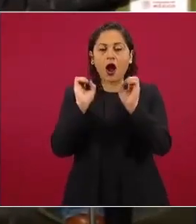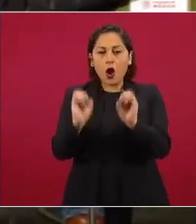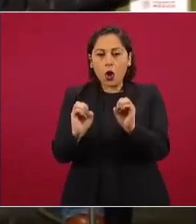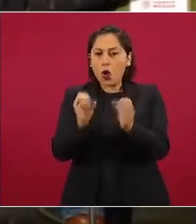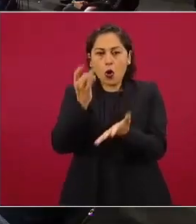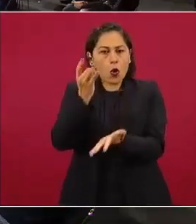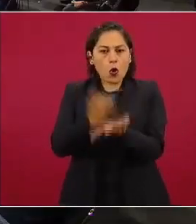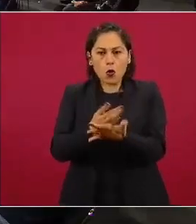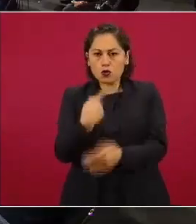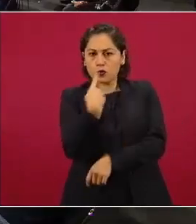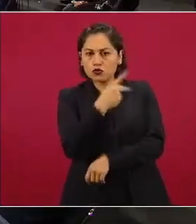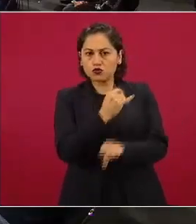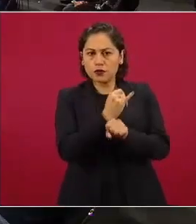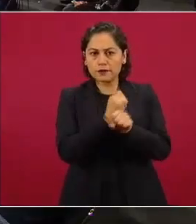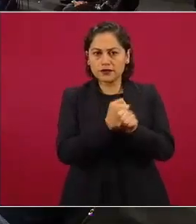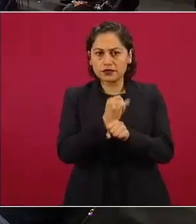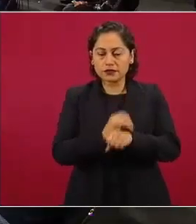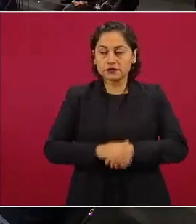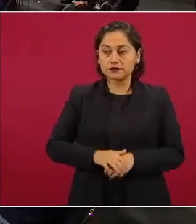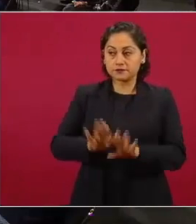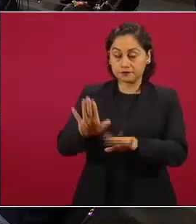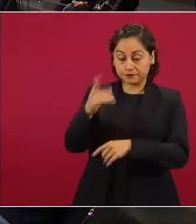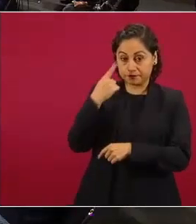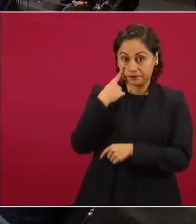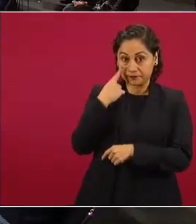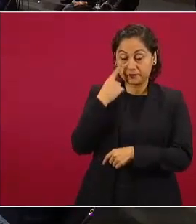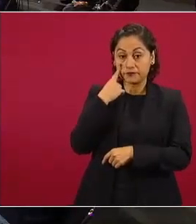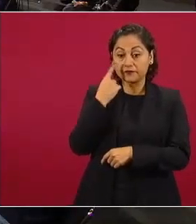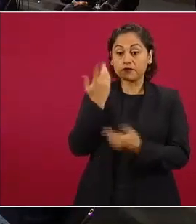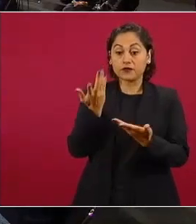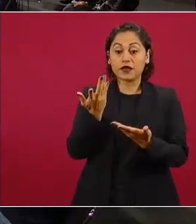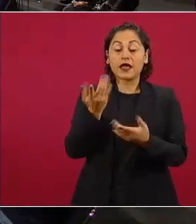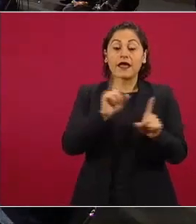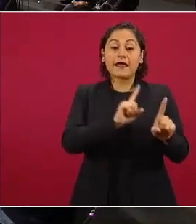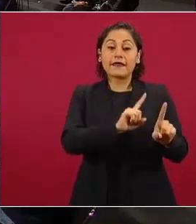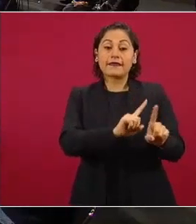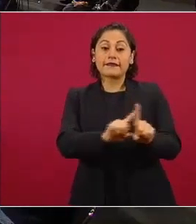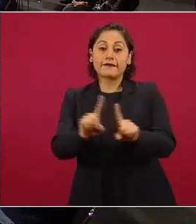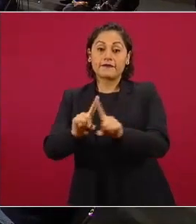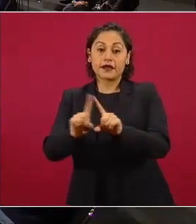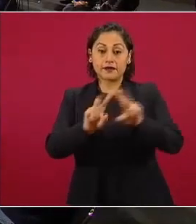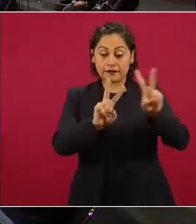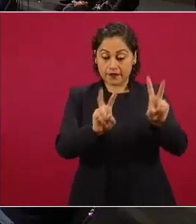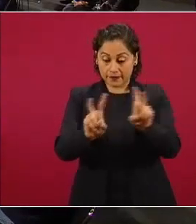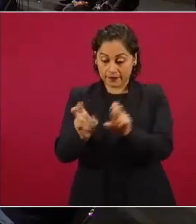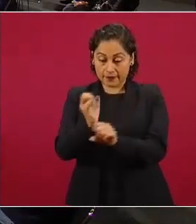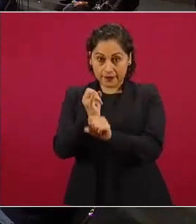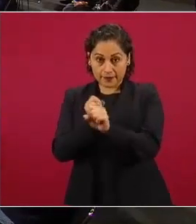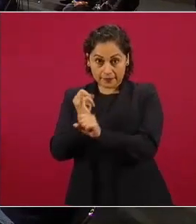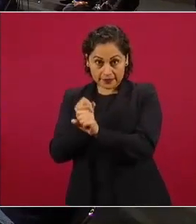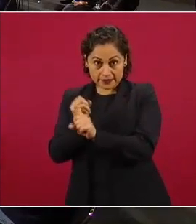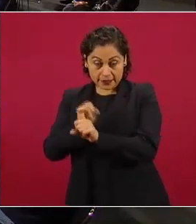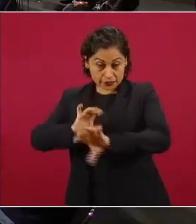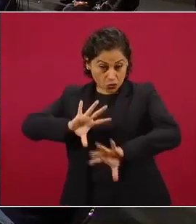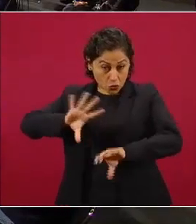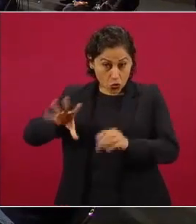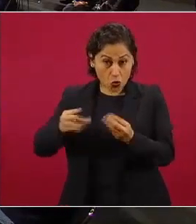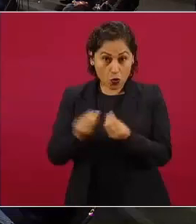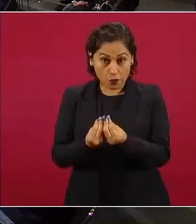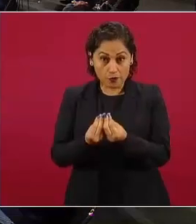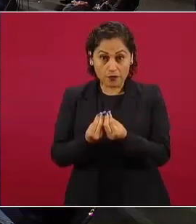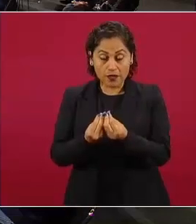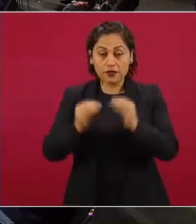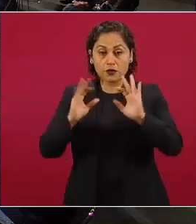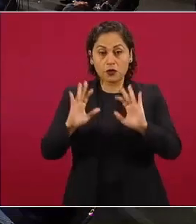gobierno de Estados Unidos está diciendo toda la investigación se limita a lo que la evidencia que nos